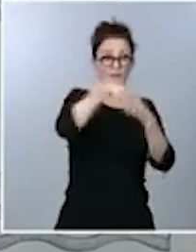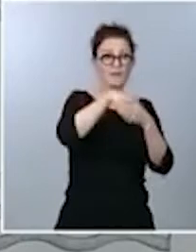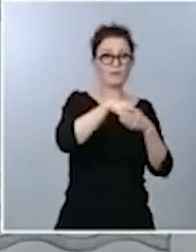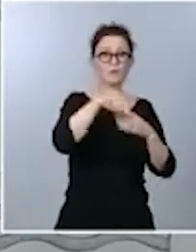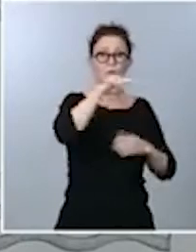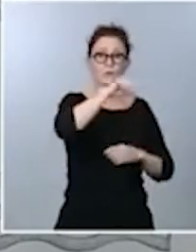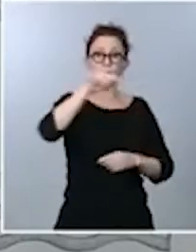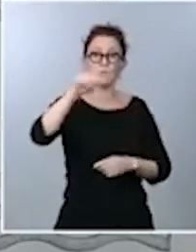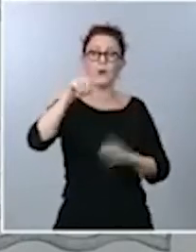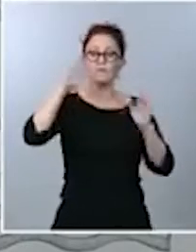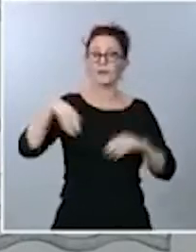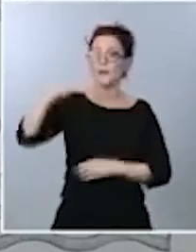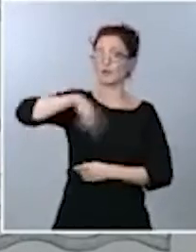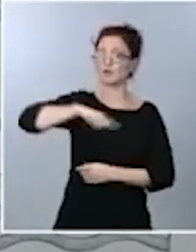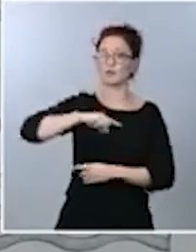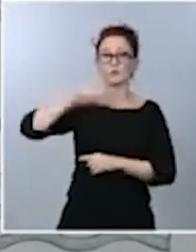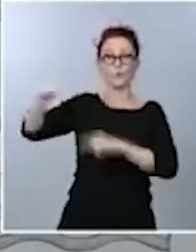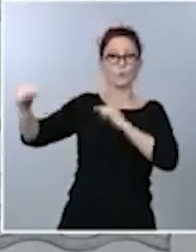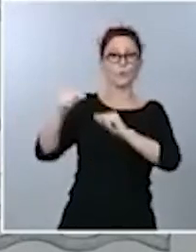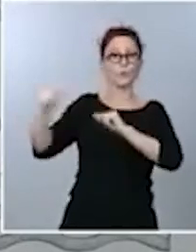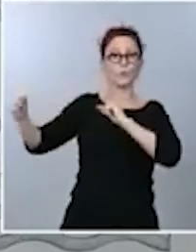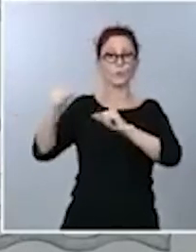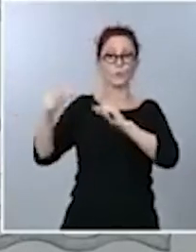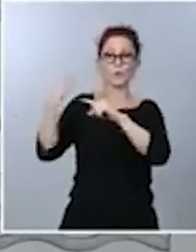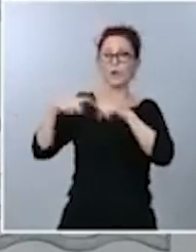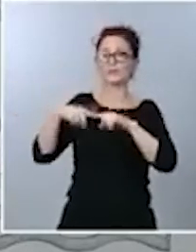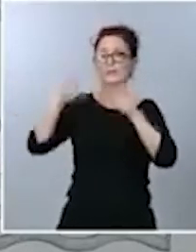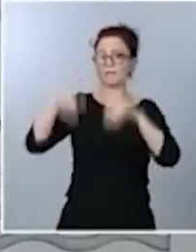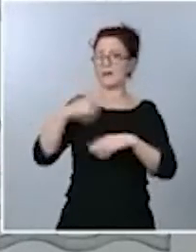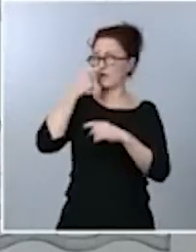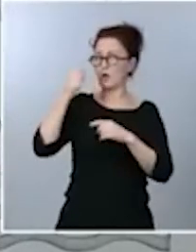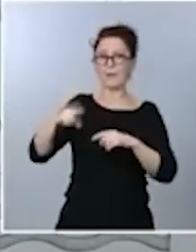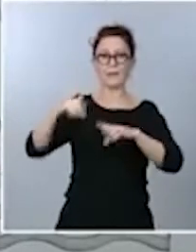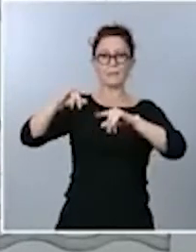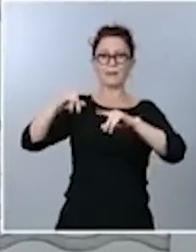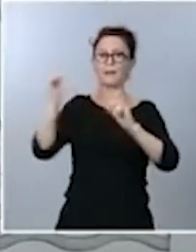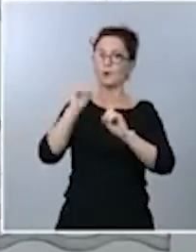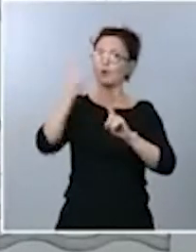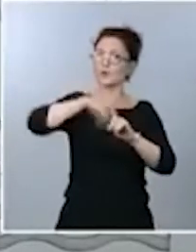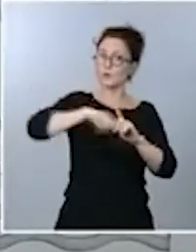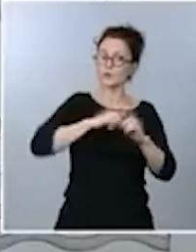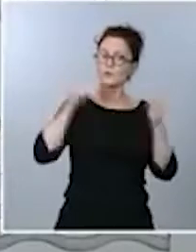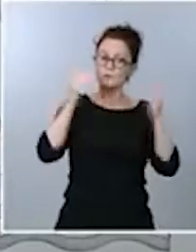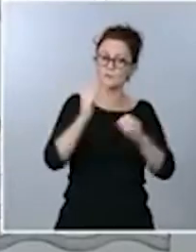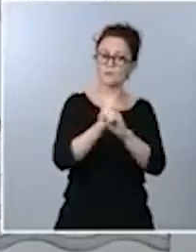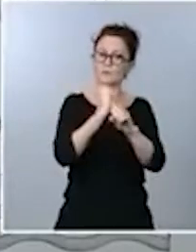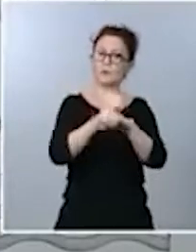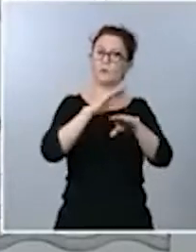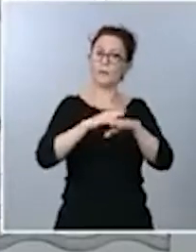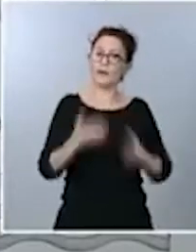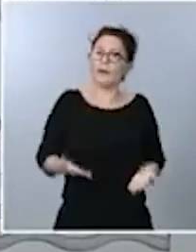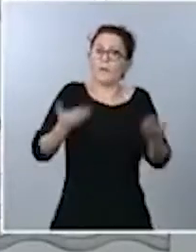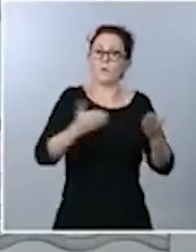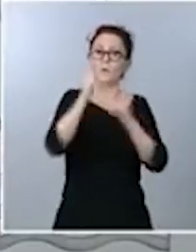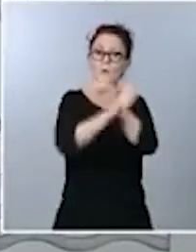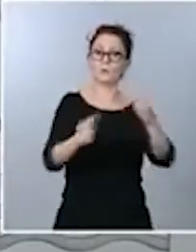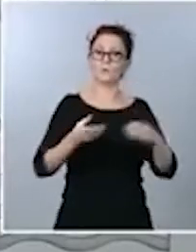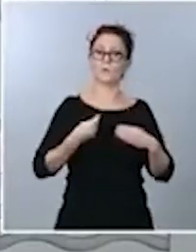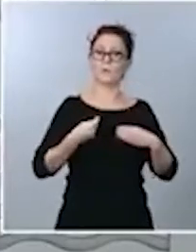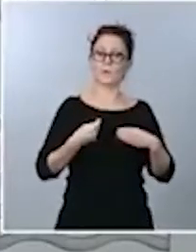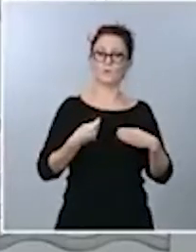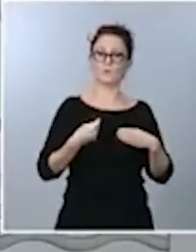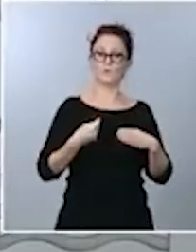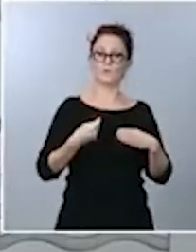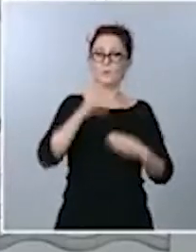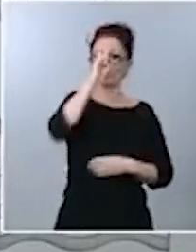lado, sino que realmente lo que nos ocupa es aquello que quita el sueño a los ciudadanos, aquello que tienen puesta la expectativa en que la política